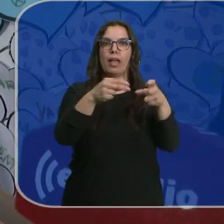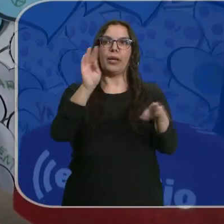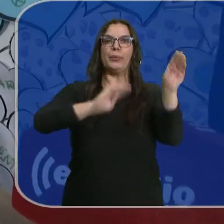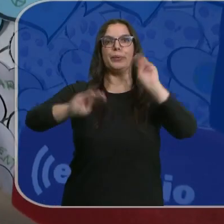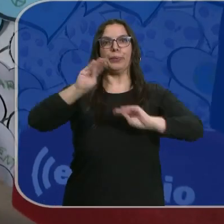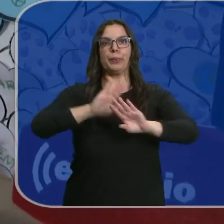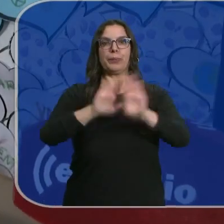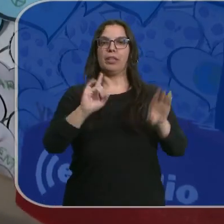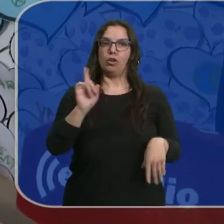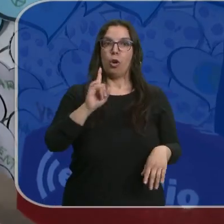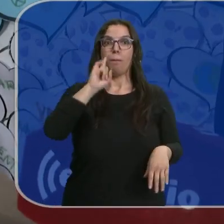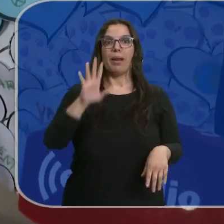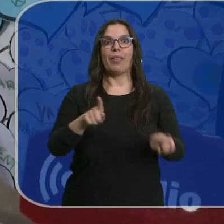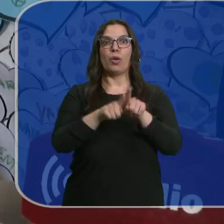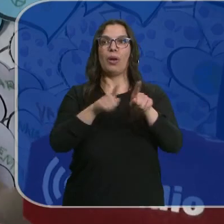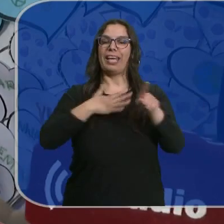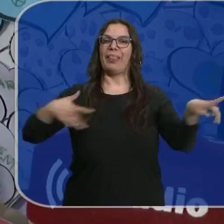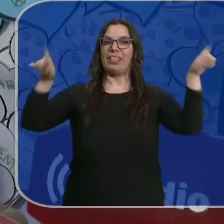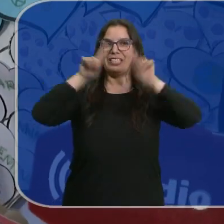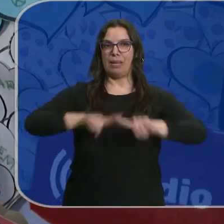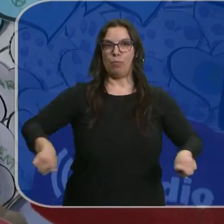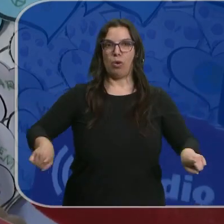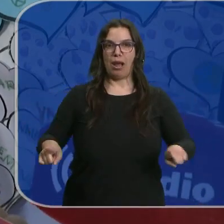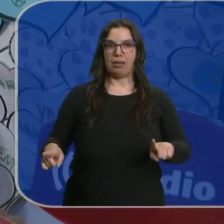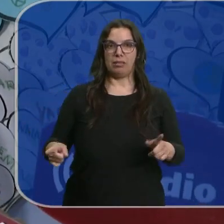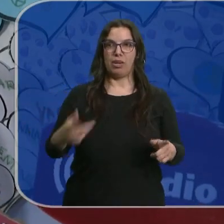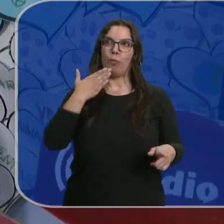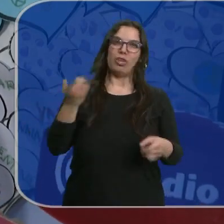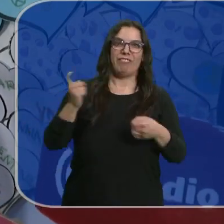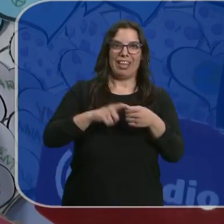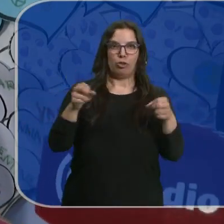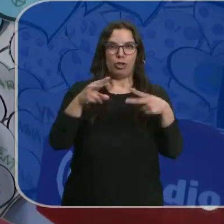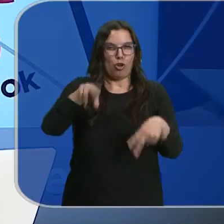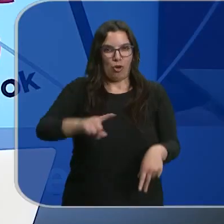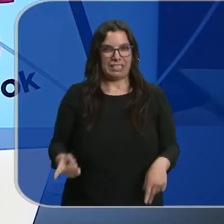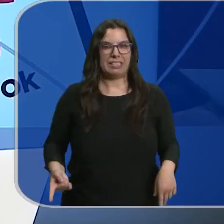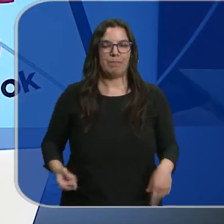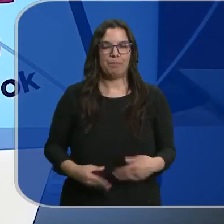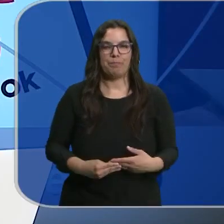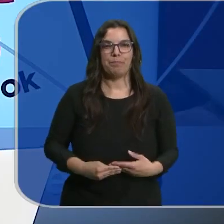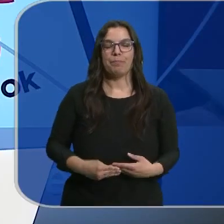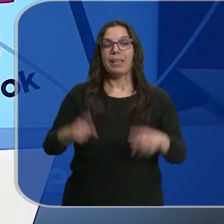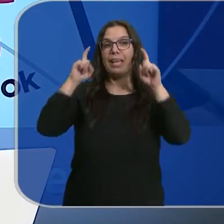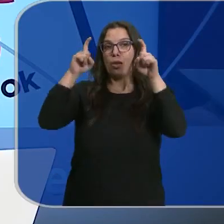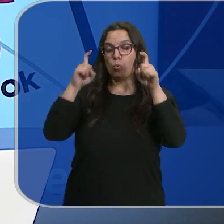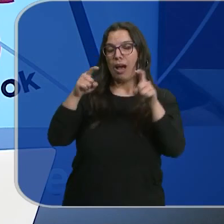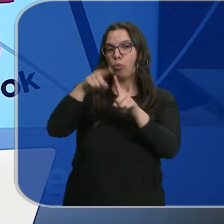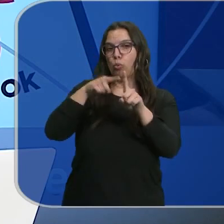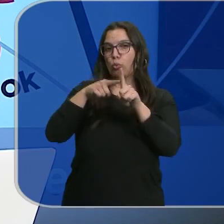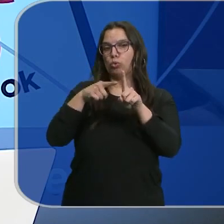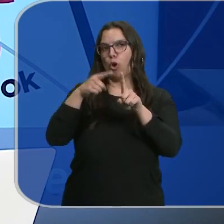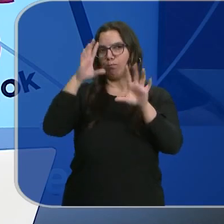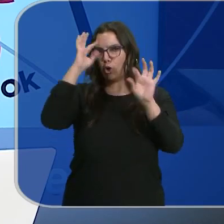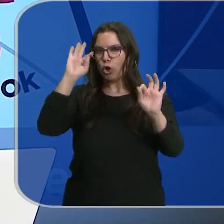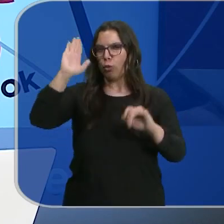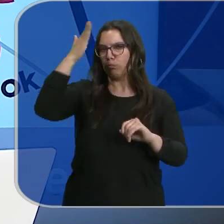porque da la sensación que es a efectos de maquillaje de una afiliación a la seguridad social. Educar en el uso responsable de las redes